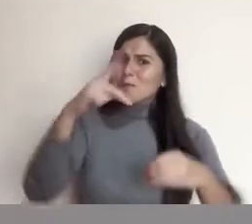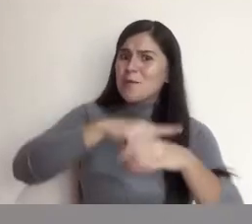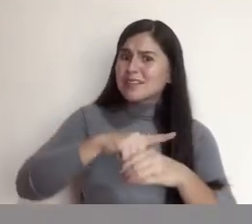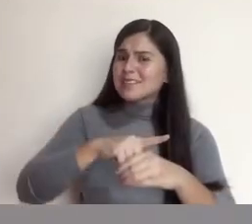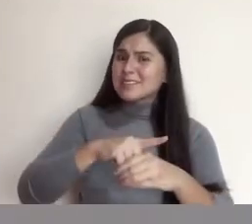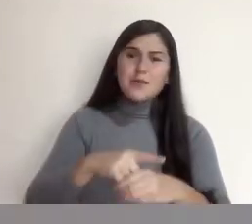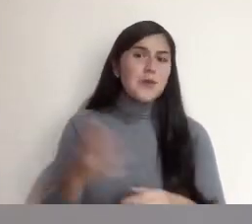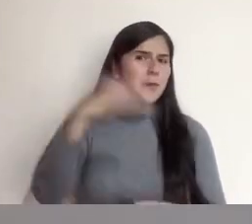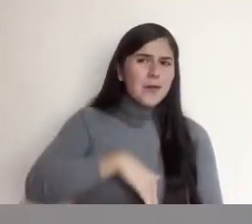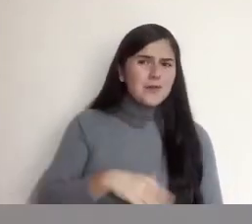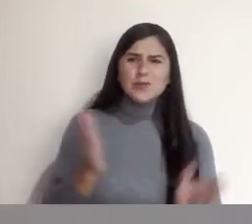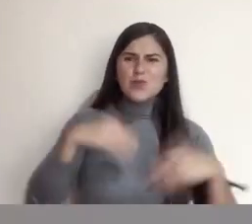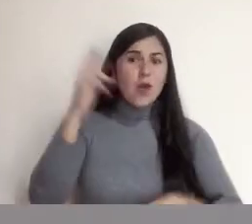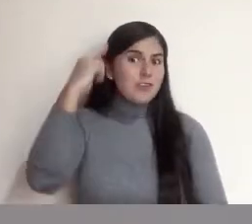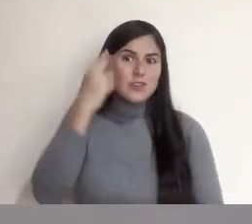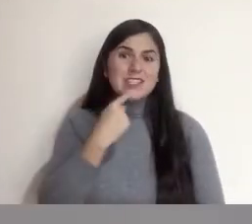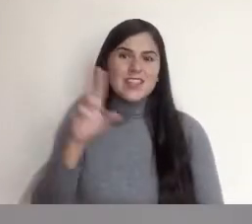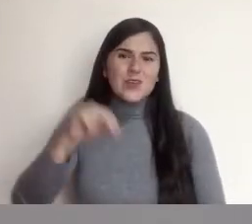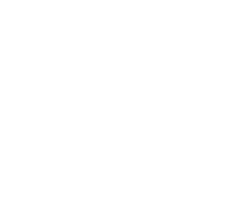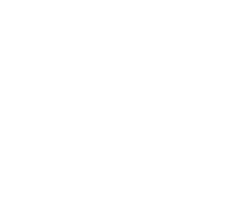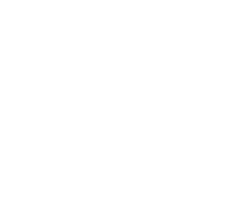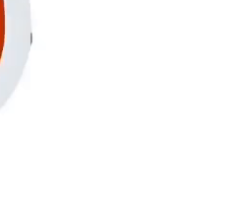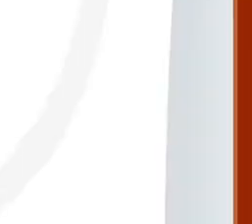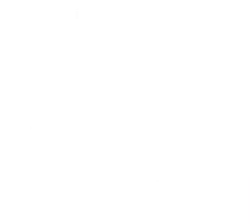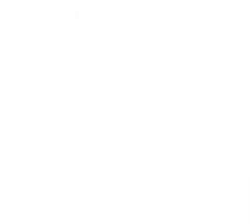participar a todo el estudiantado. No hay excusas.